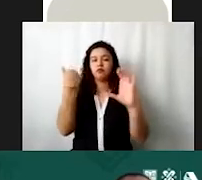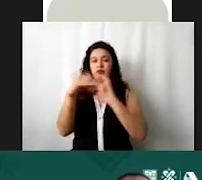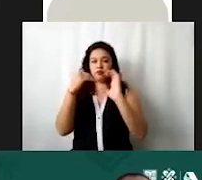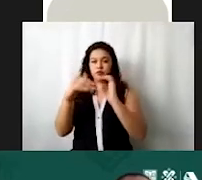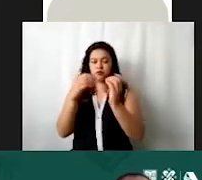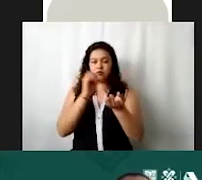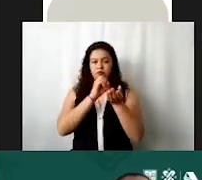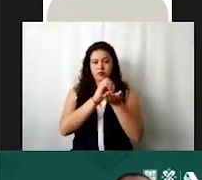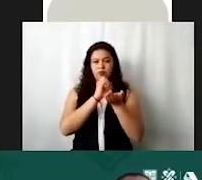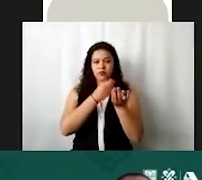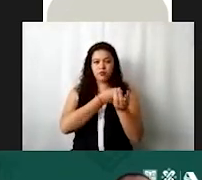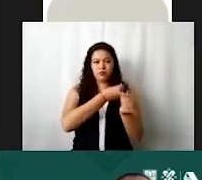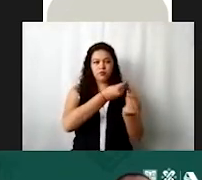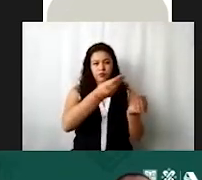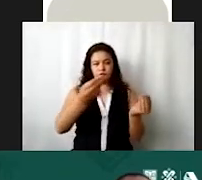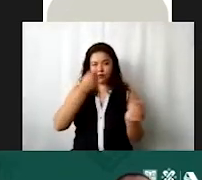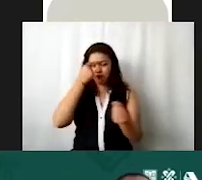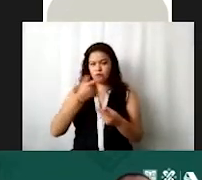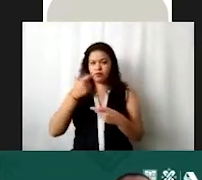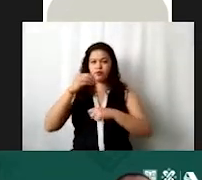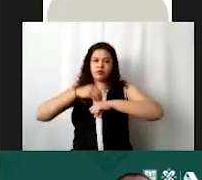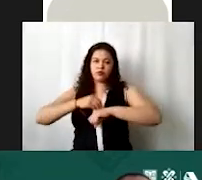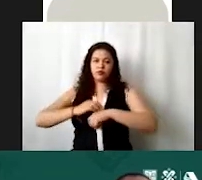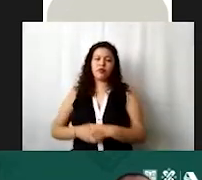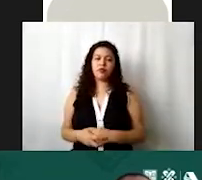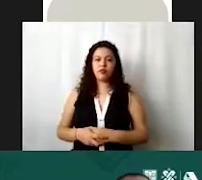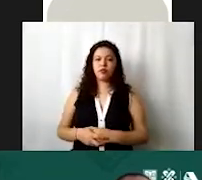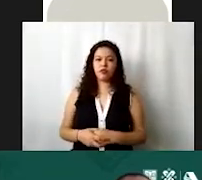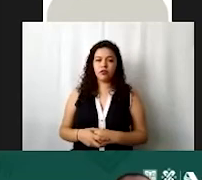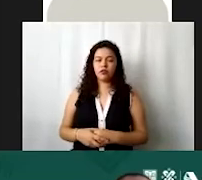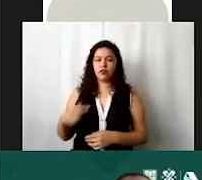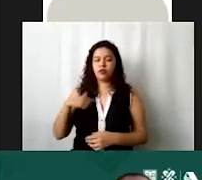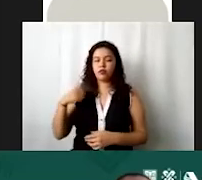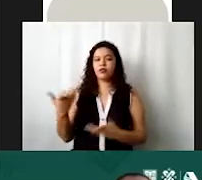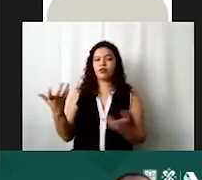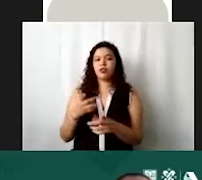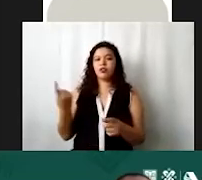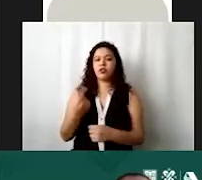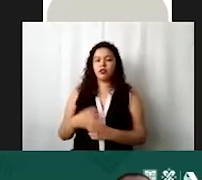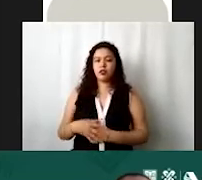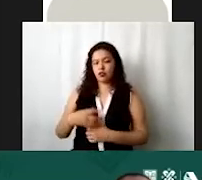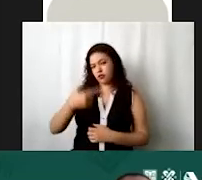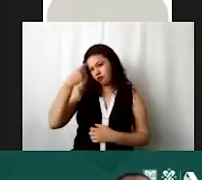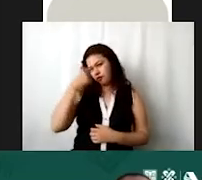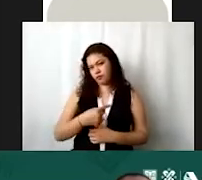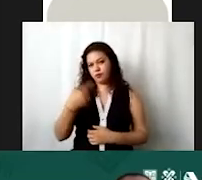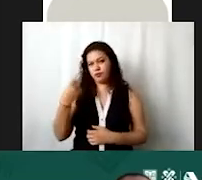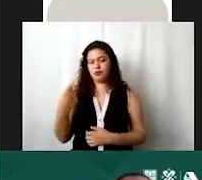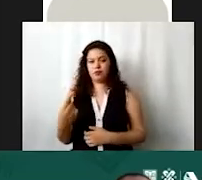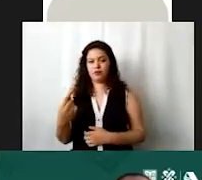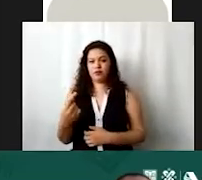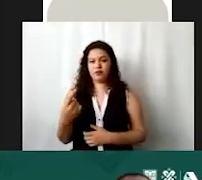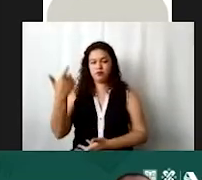entonces ustedes ya tendrán que poner aquí ¿qué voy a hacer con ese dinero? bueno para una no sé cuenta de